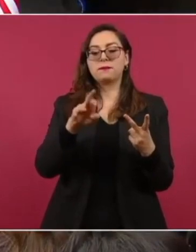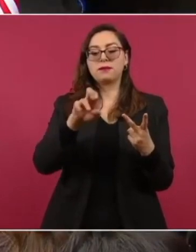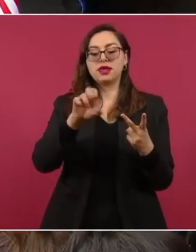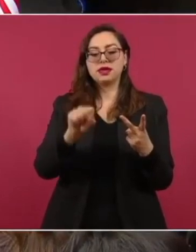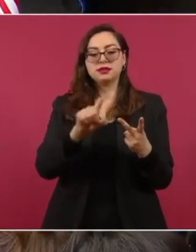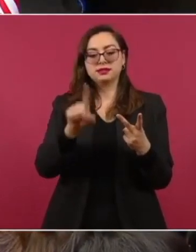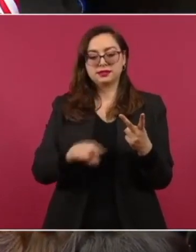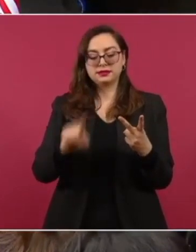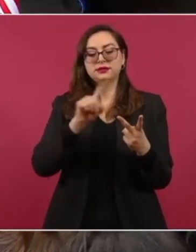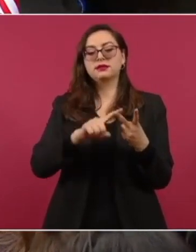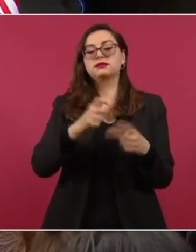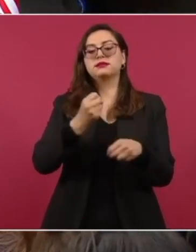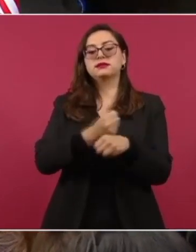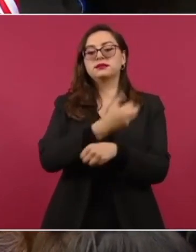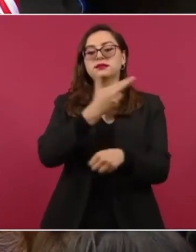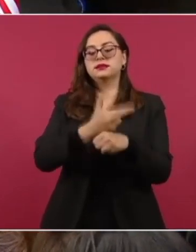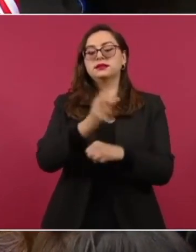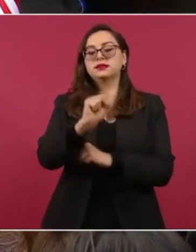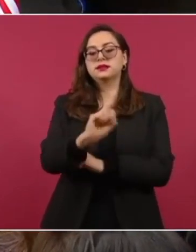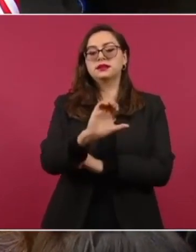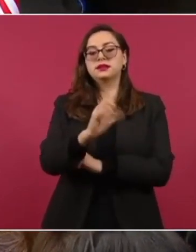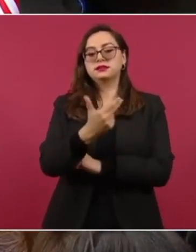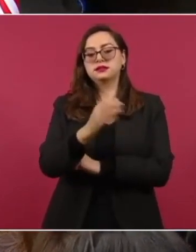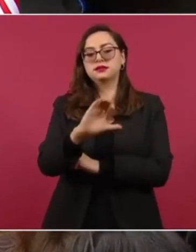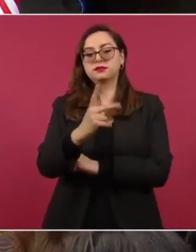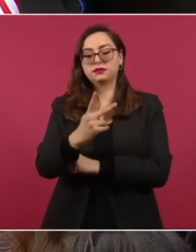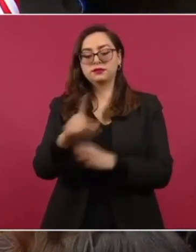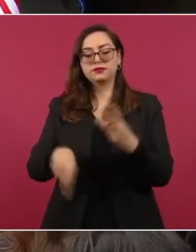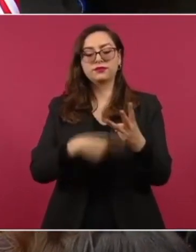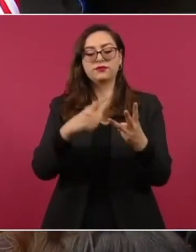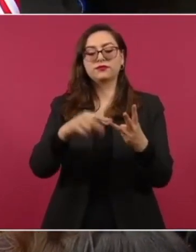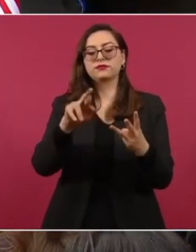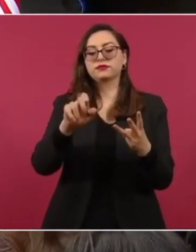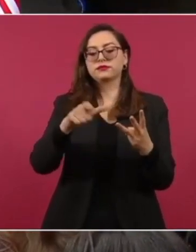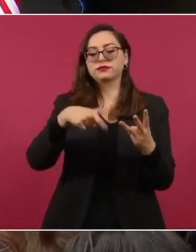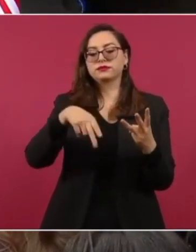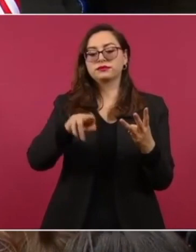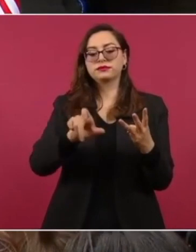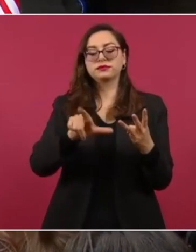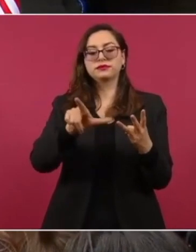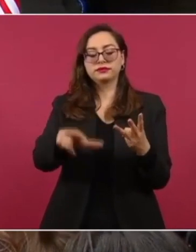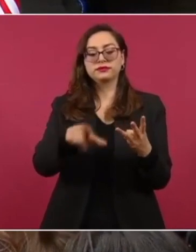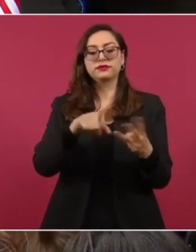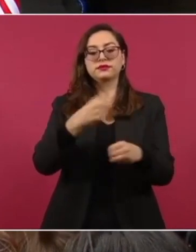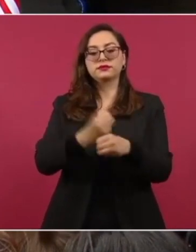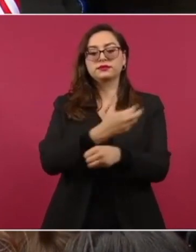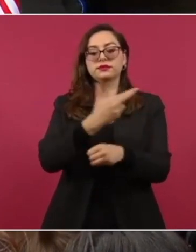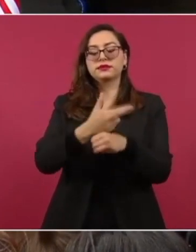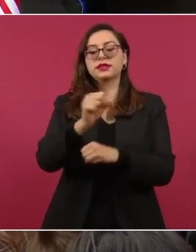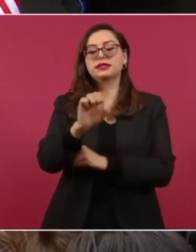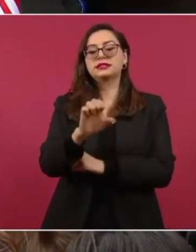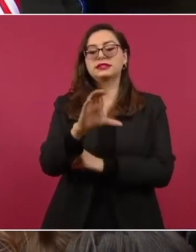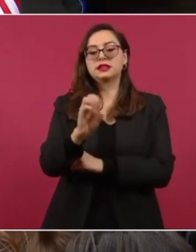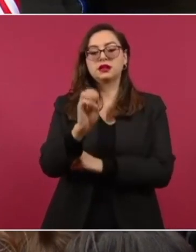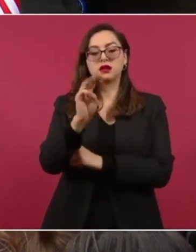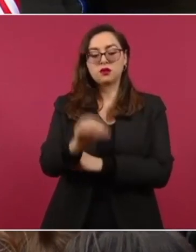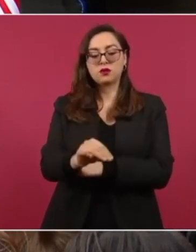Hacienda y Crédito Público, Raquel Buenrostro Sánchez, secretaria de Economía